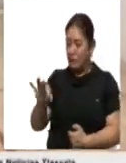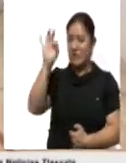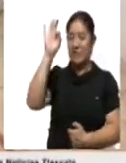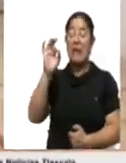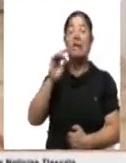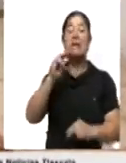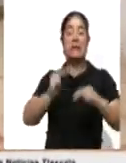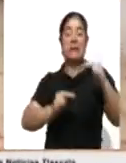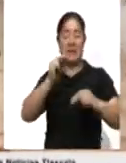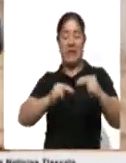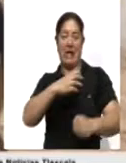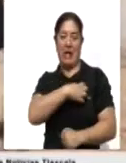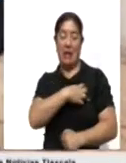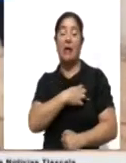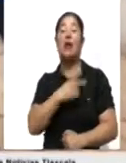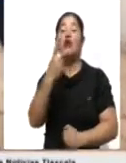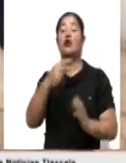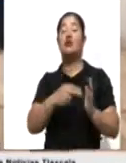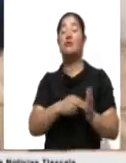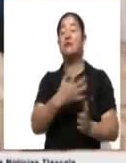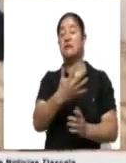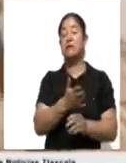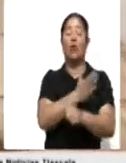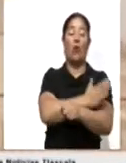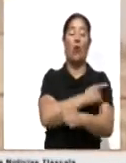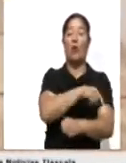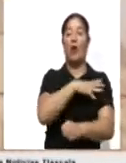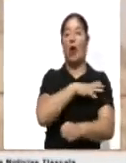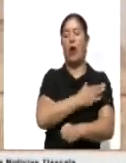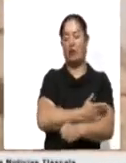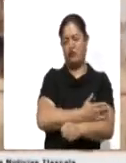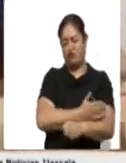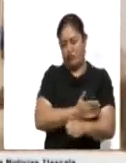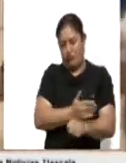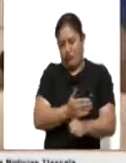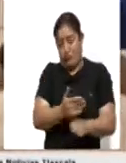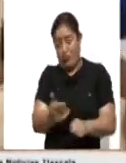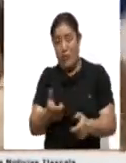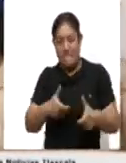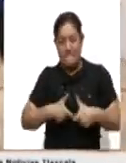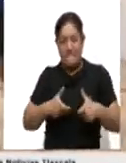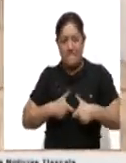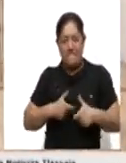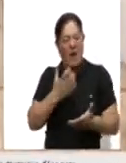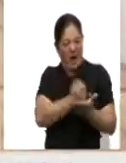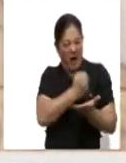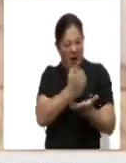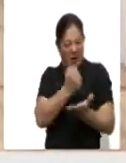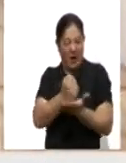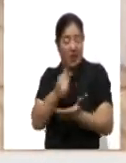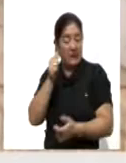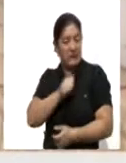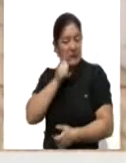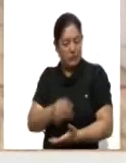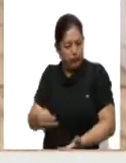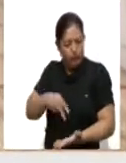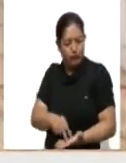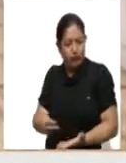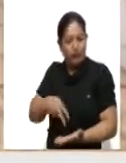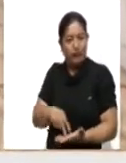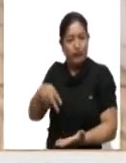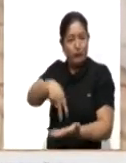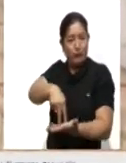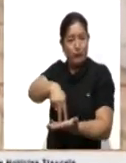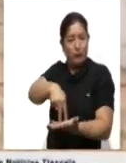nivel nacional. Ya que desde el 2005 año en que logró posicionarse en el medallero, no ha dejado de estar en el podio y acumula ya, fíjate,